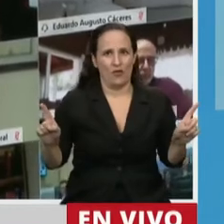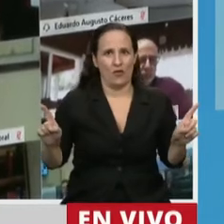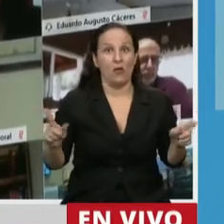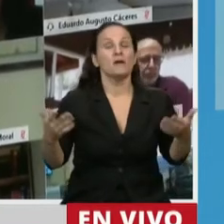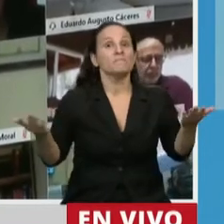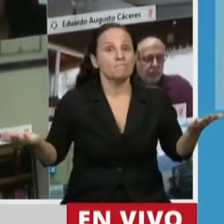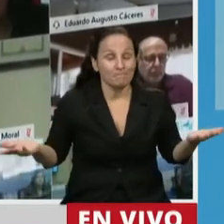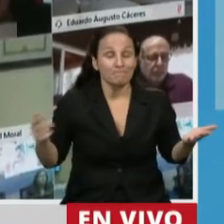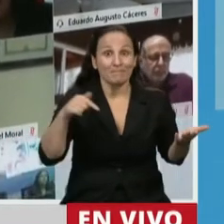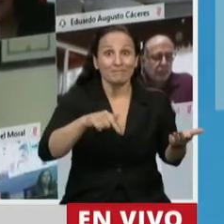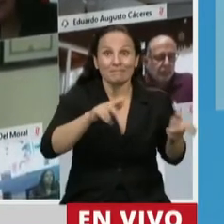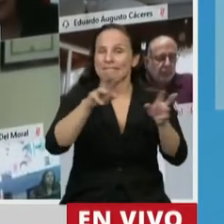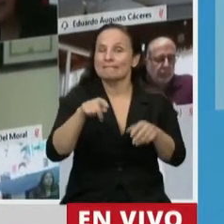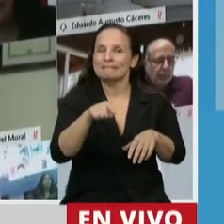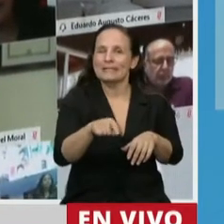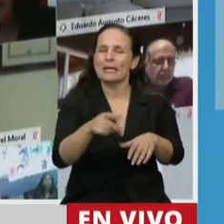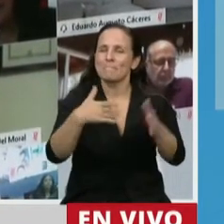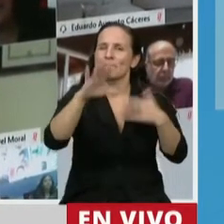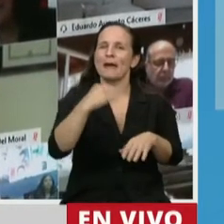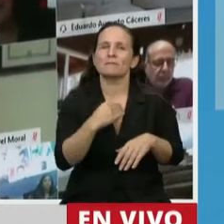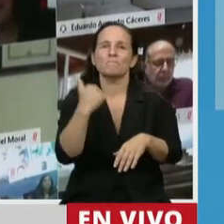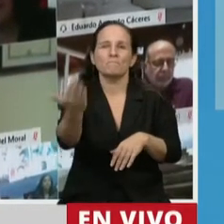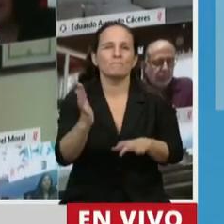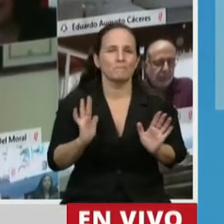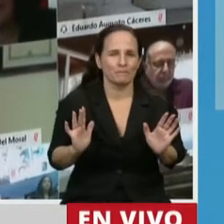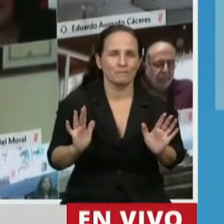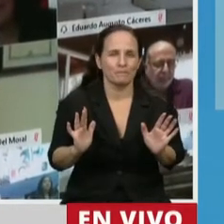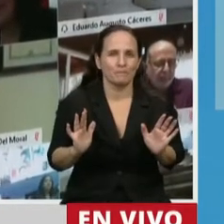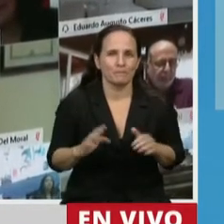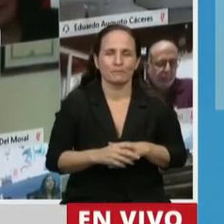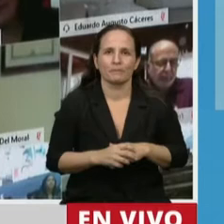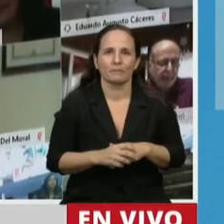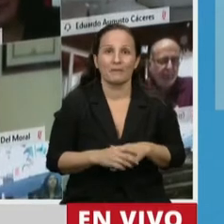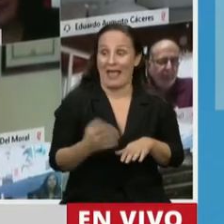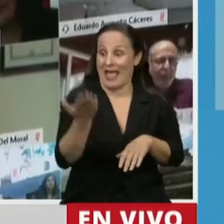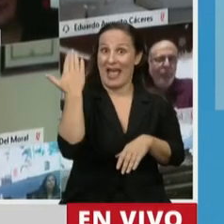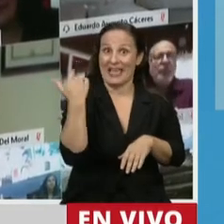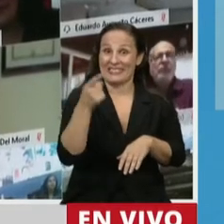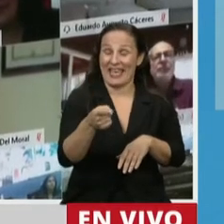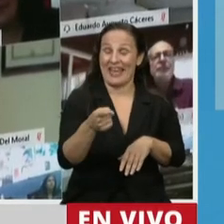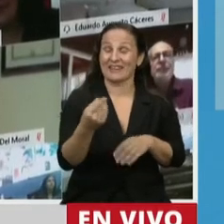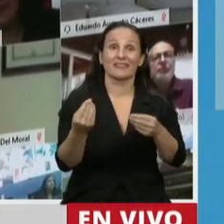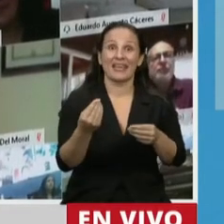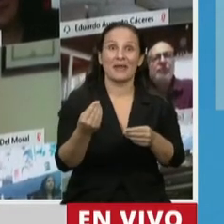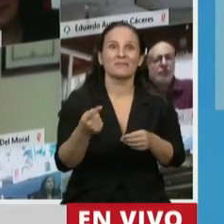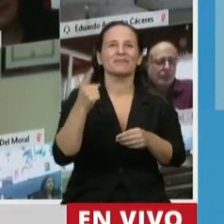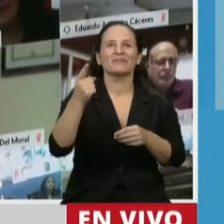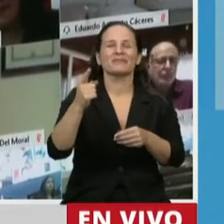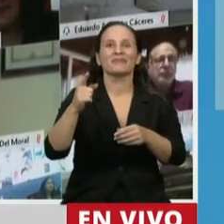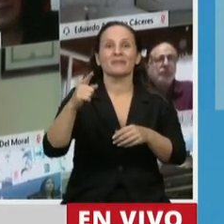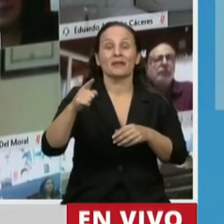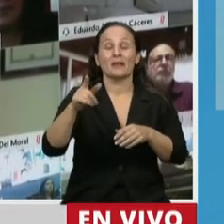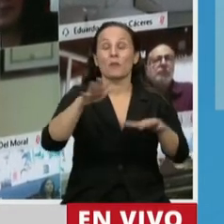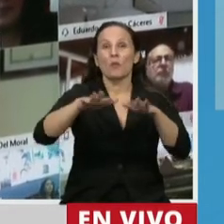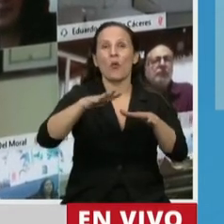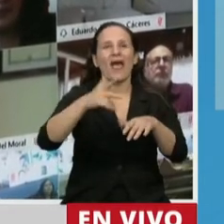particular relevancia, al menos en la Provincia de Buenos Aires, porque ayer se cumplió un año de la masacre de